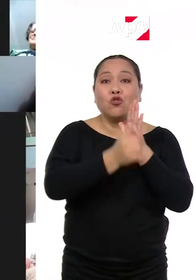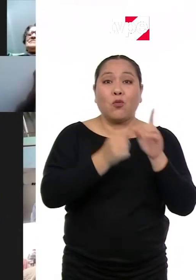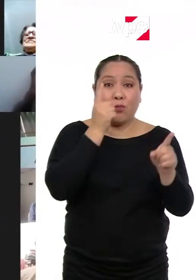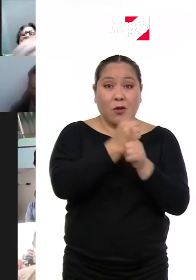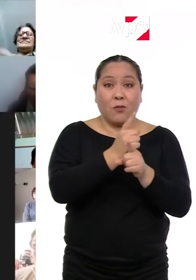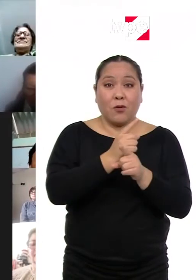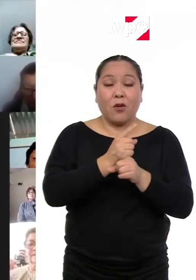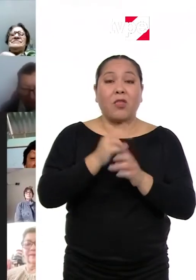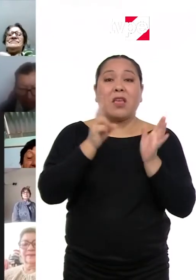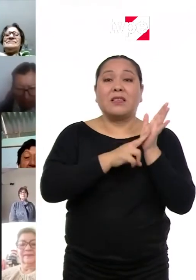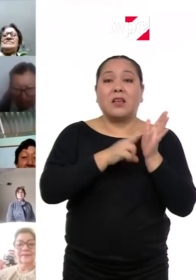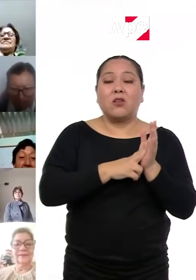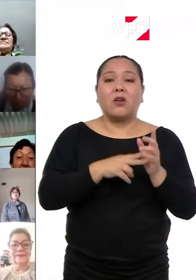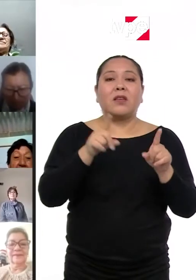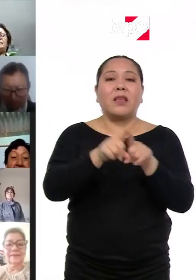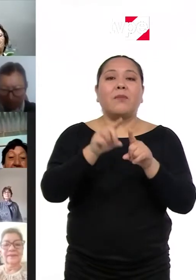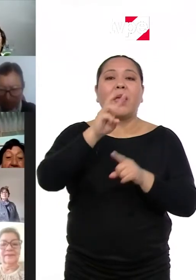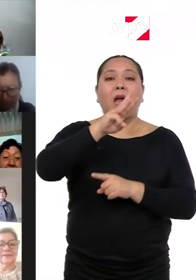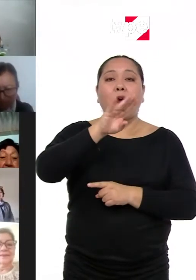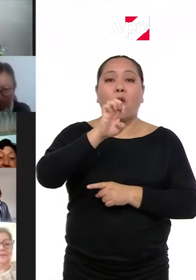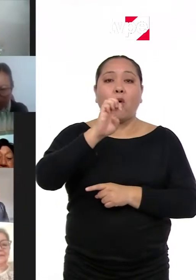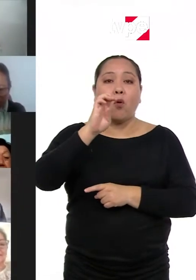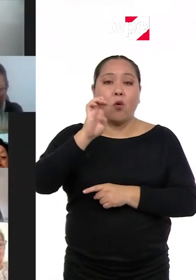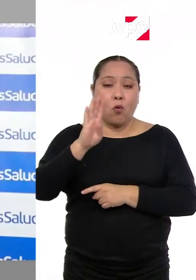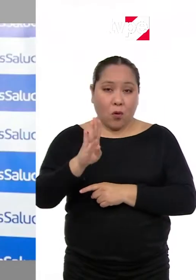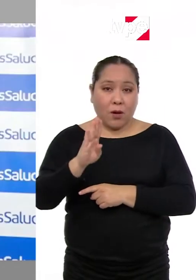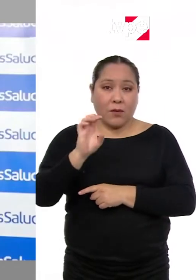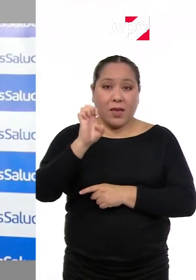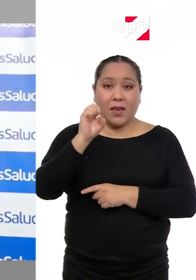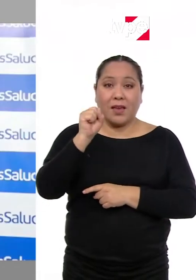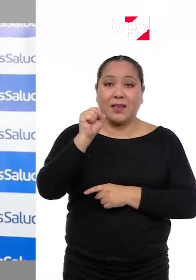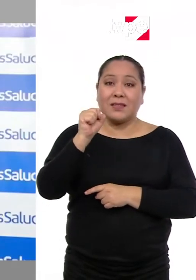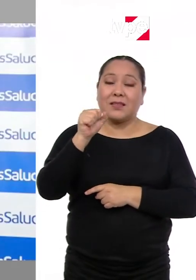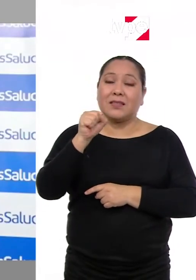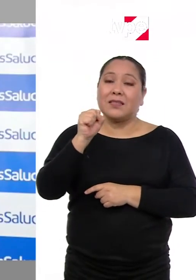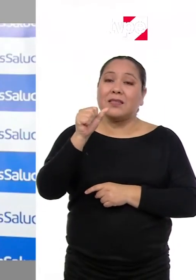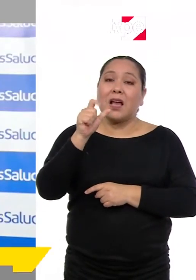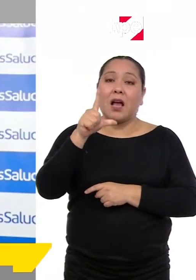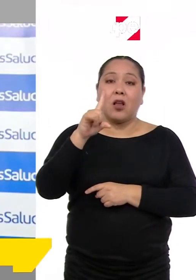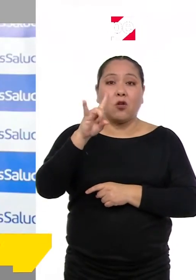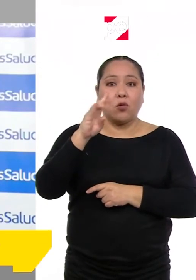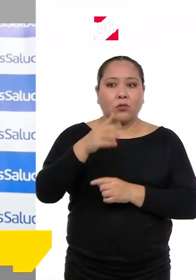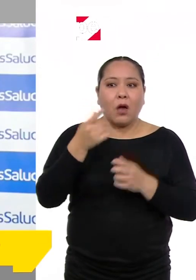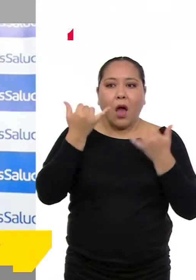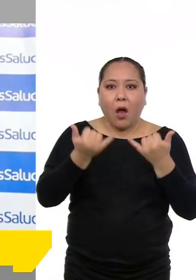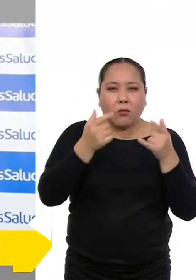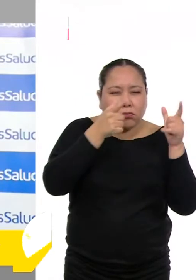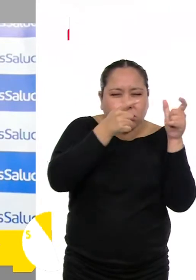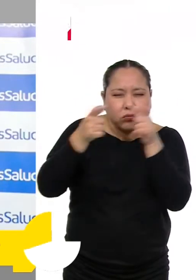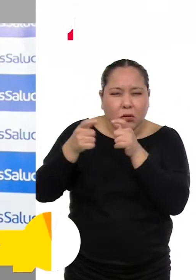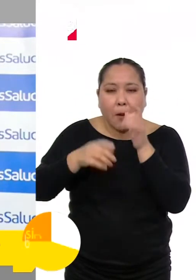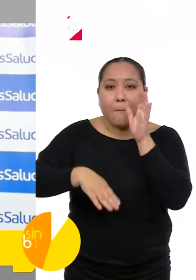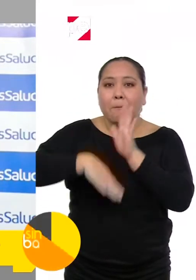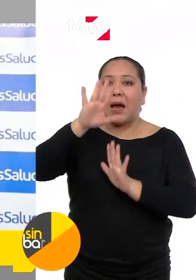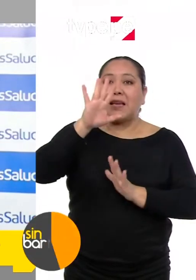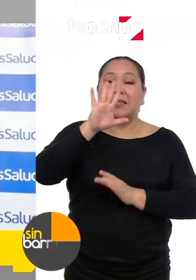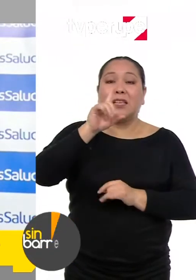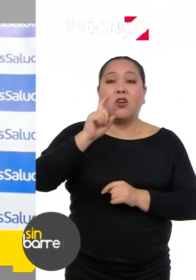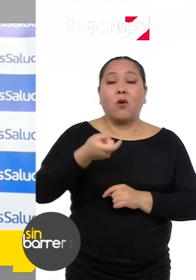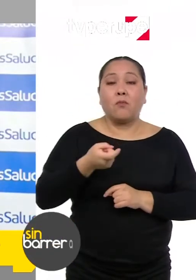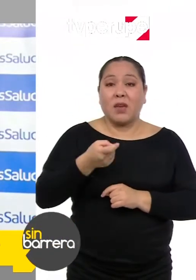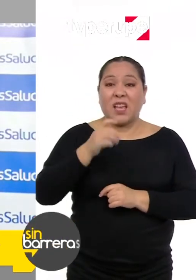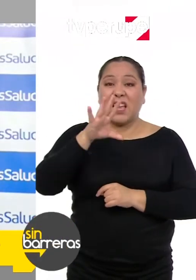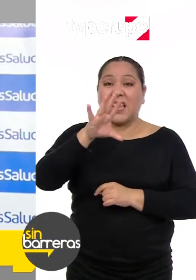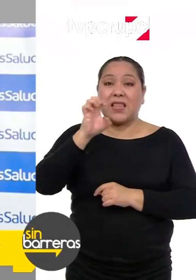y a la página web de salud también. Les comento que hasta la fecha hemos ya realizado el monitoreo de más de 5.500